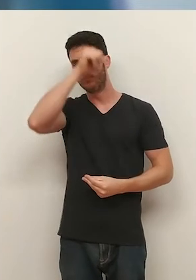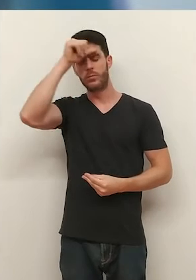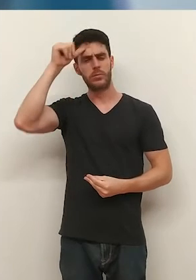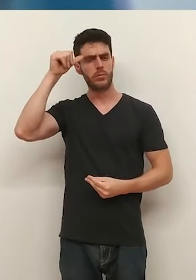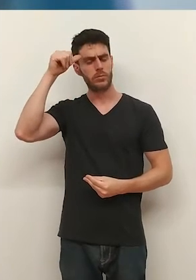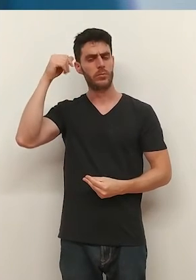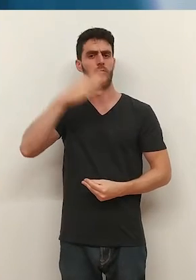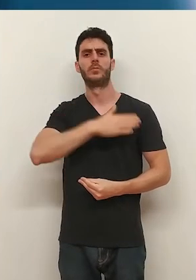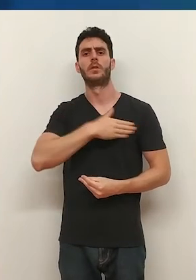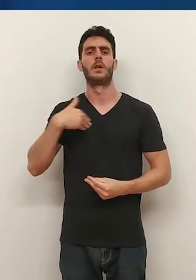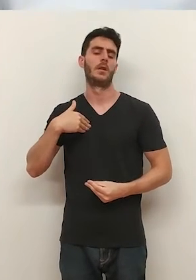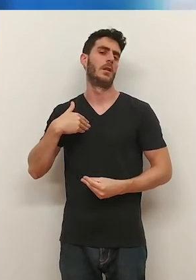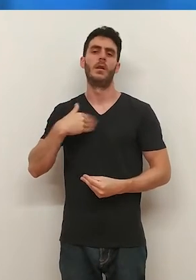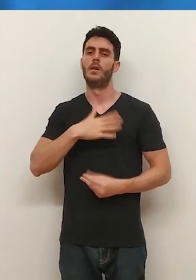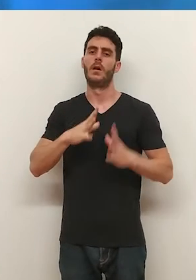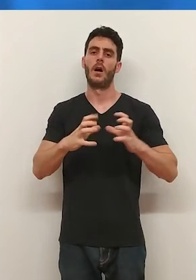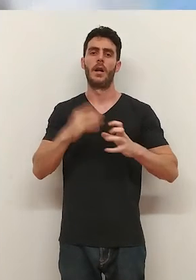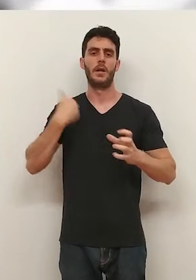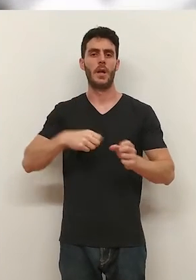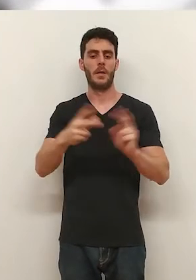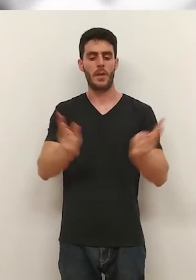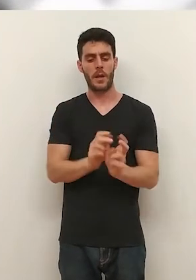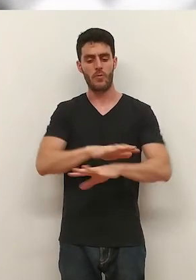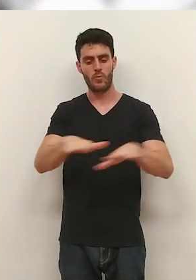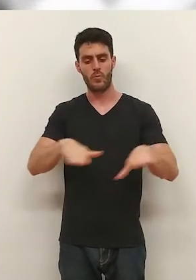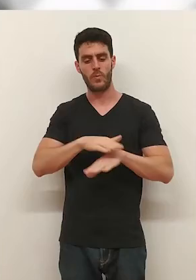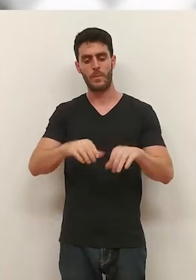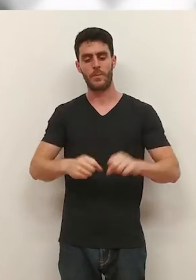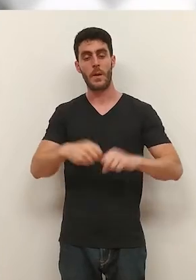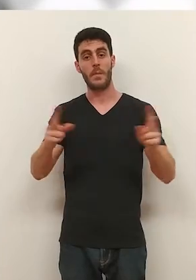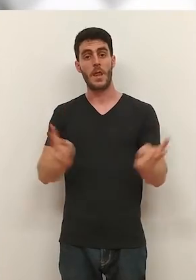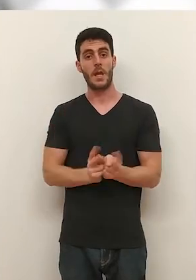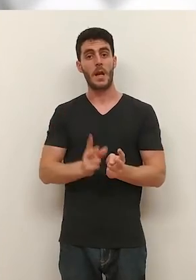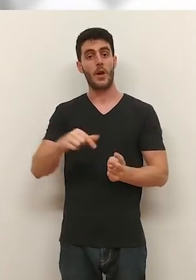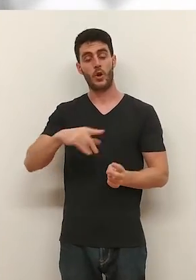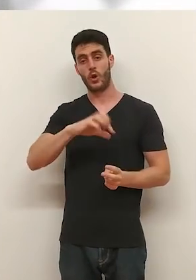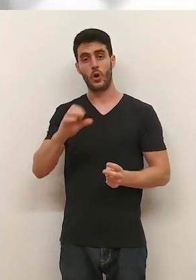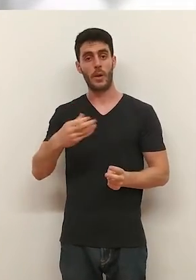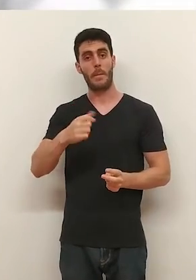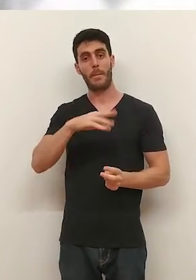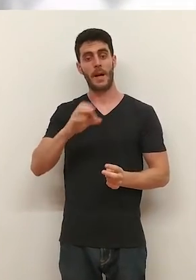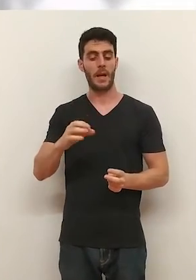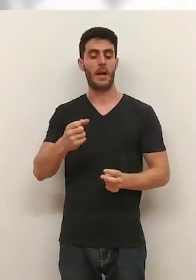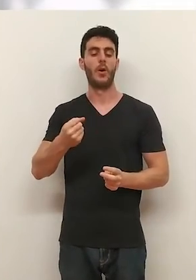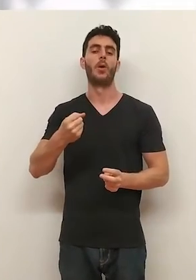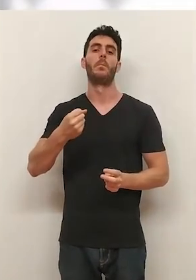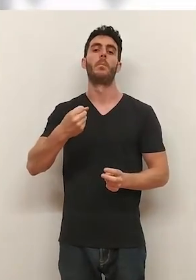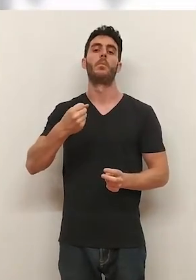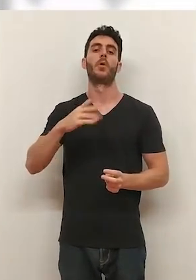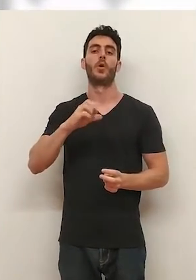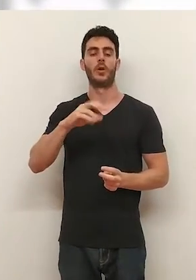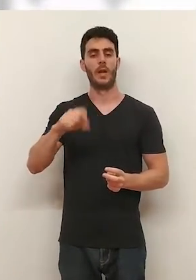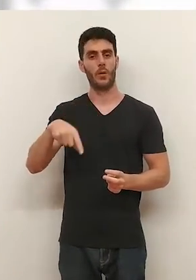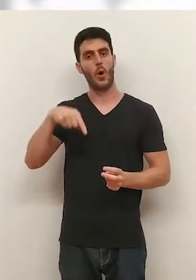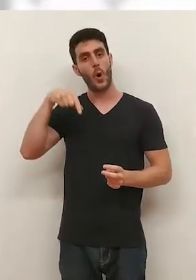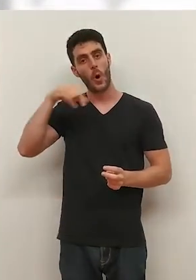en esta ola de calor se esperaba como agua de mayo. Las piscinas de las Norias, Barea y El Cortijo